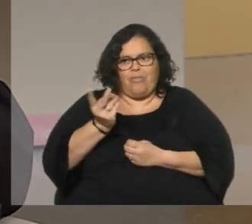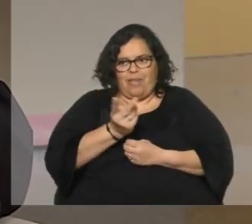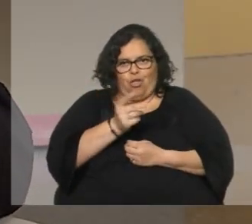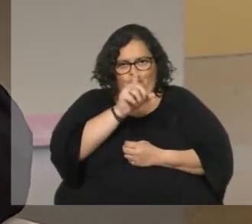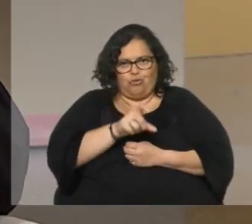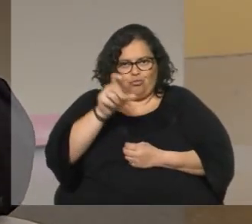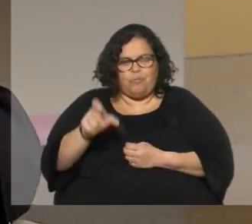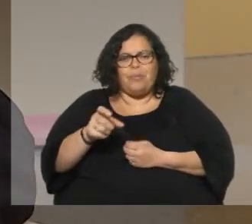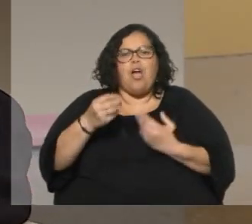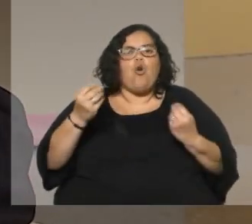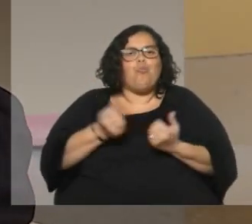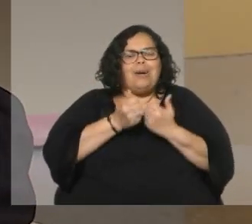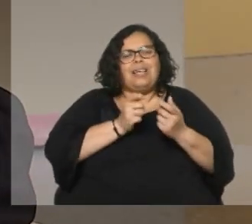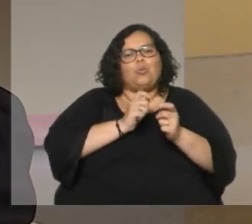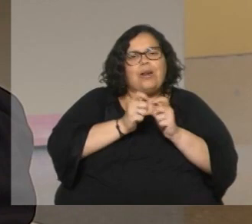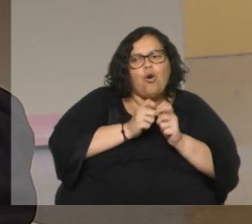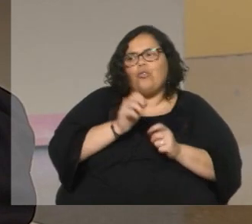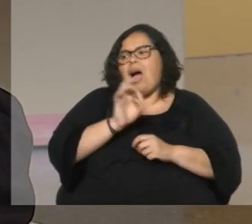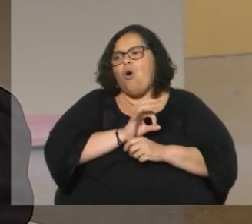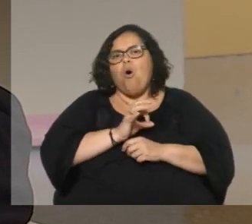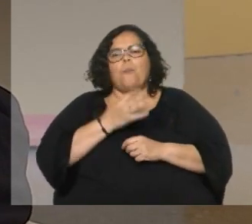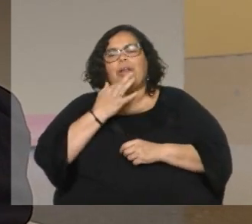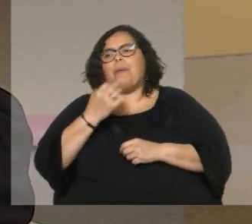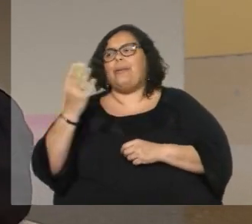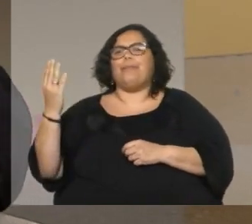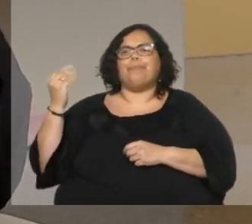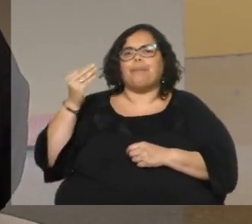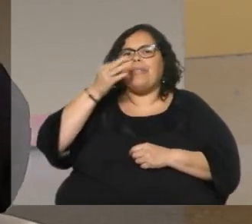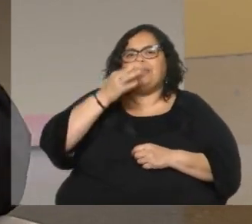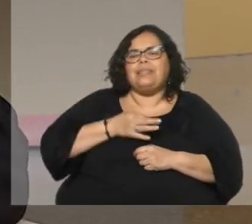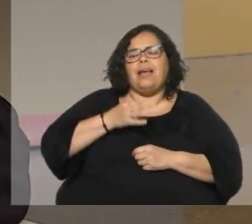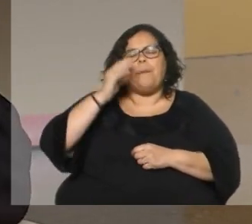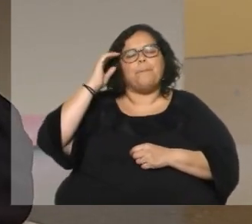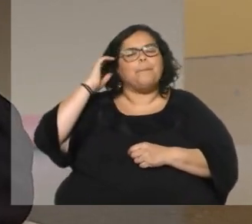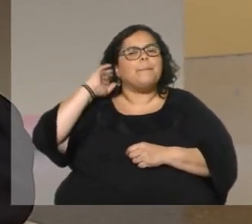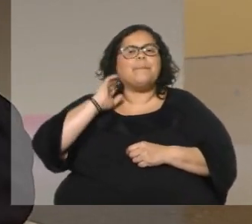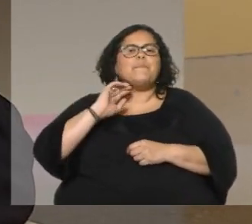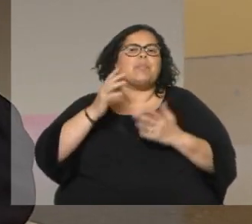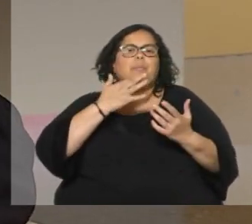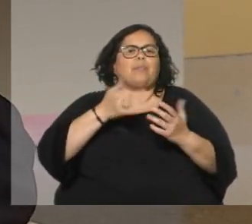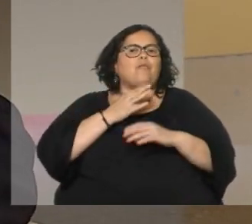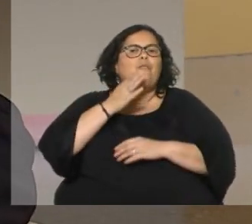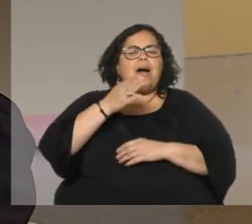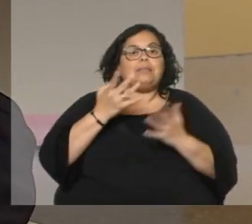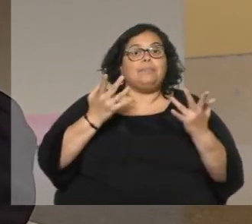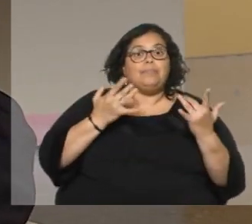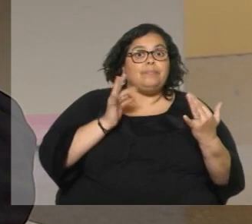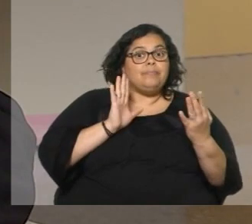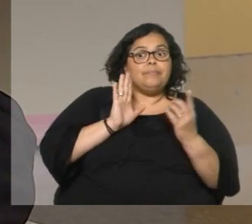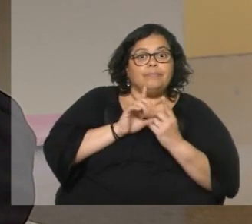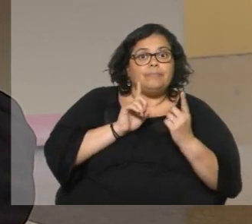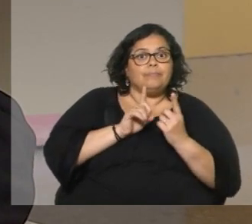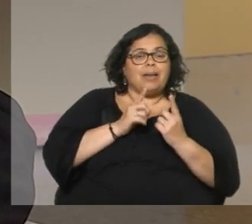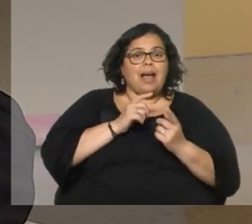digamos íbamos a encarar una nota a veces te decían por ejemplo vos ibas corriendo ante el entrevistado y te